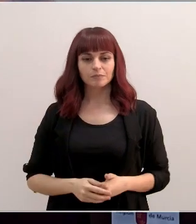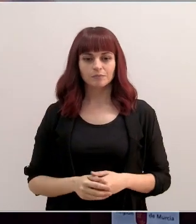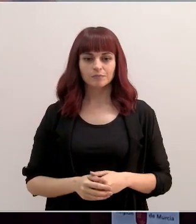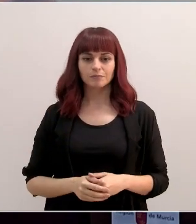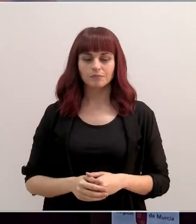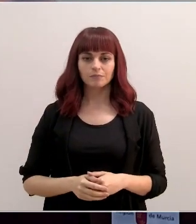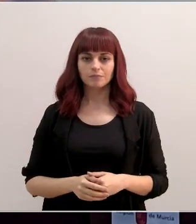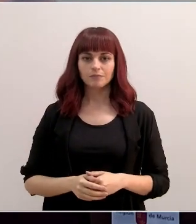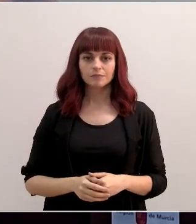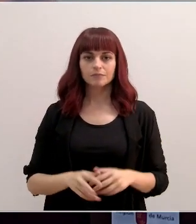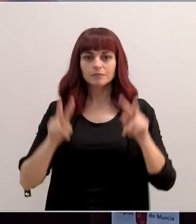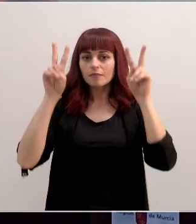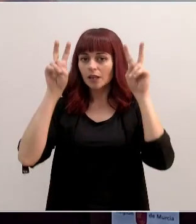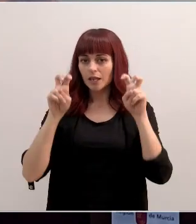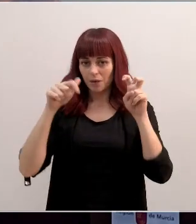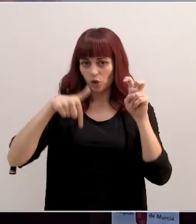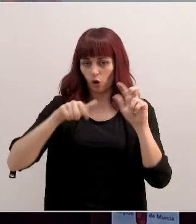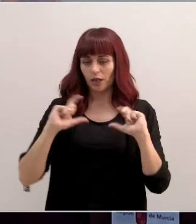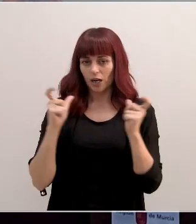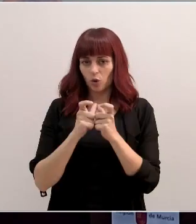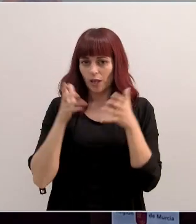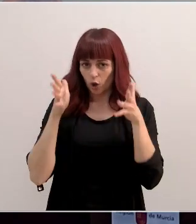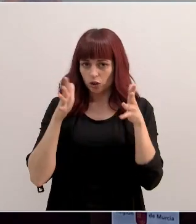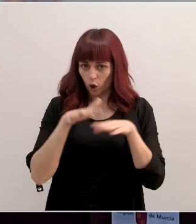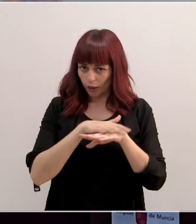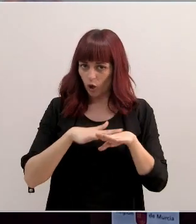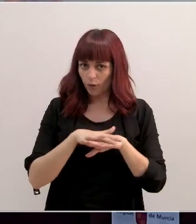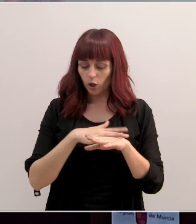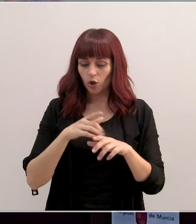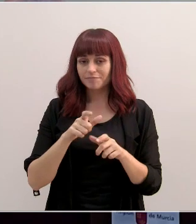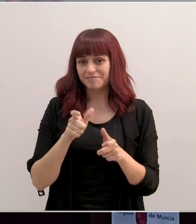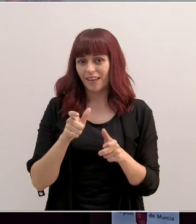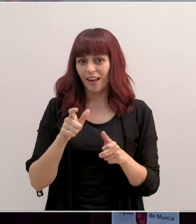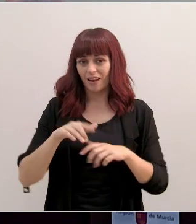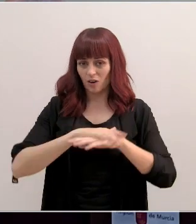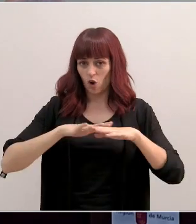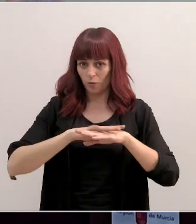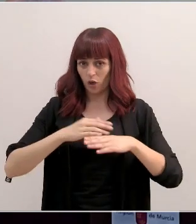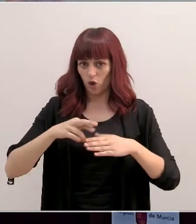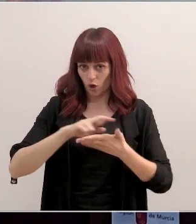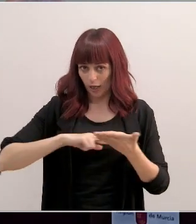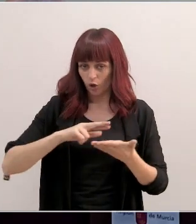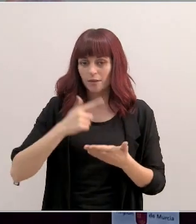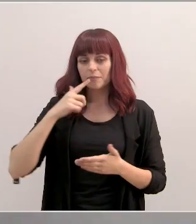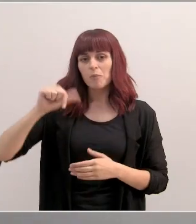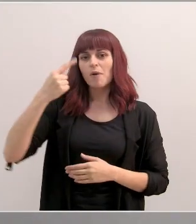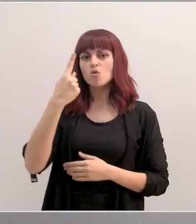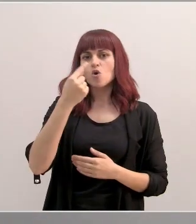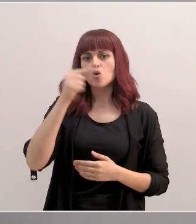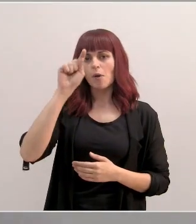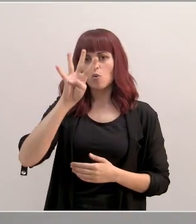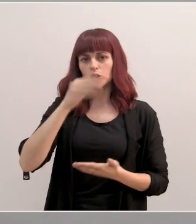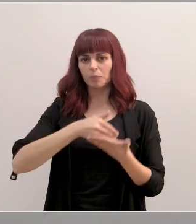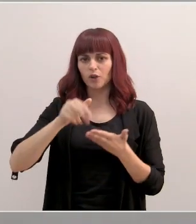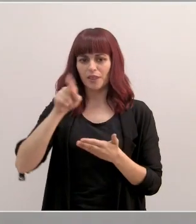En cuanto a los asuntos abordados hoy en la reunión del Consejo de Gobierno, el Ejecutivo Regional ha aprobado 1,4 millones de euros